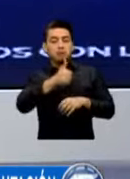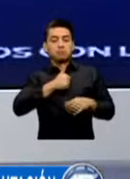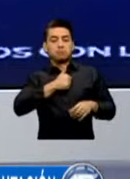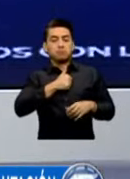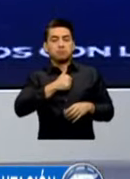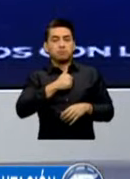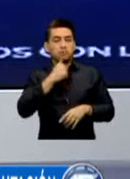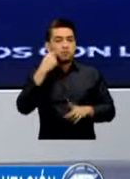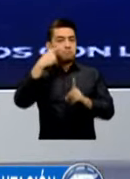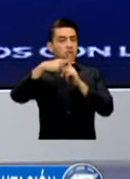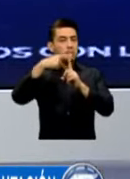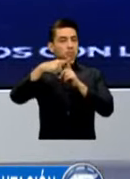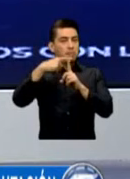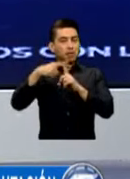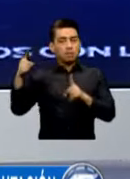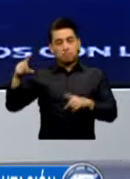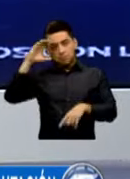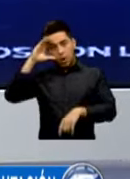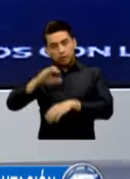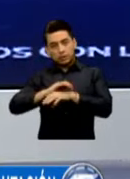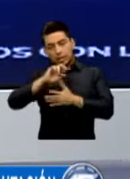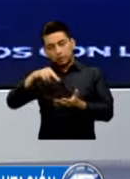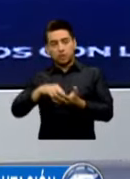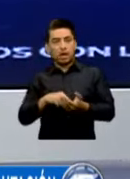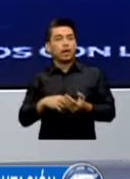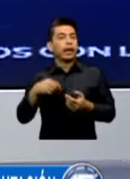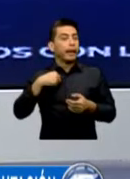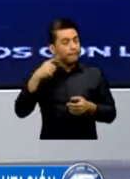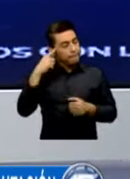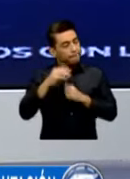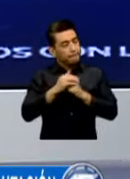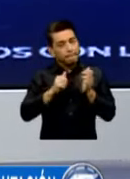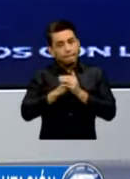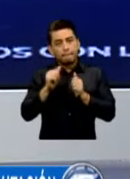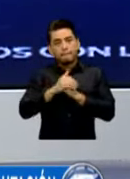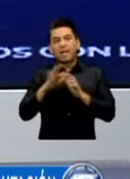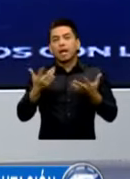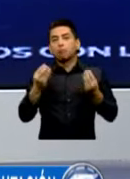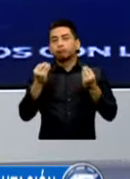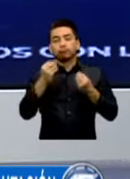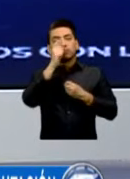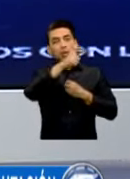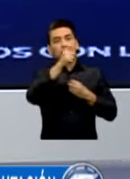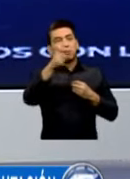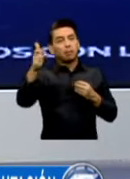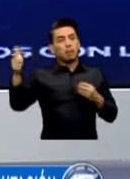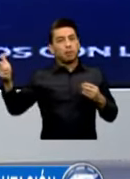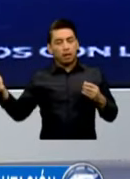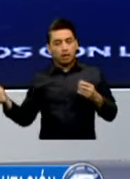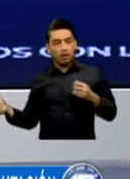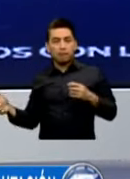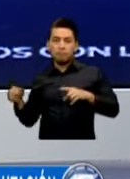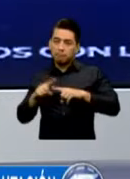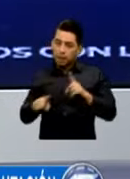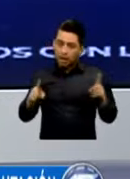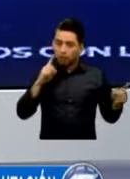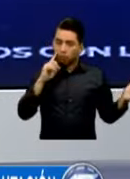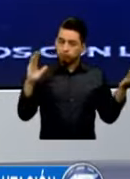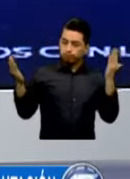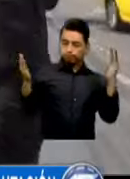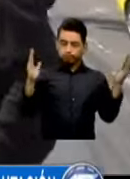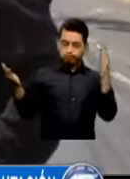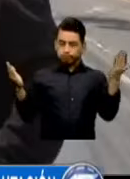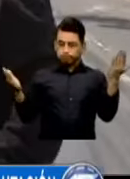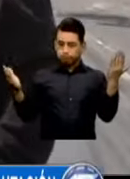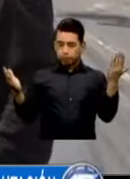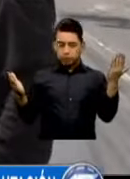Ocupa Mucho El Tema Del Incremento De Los Homicidios Sin Embargo Comparado Con El Año 2019